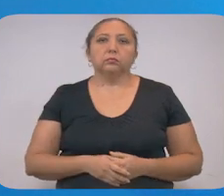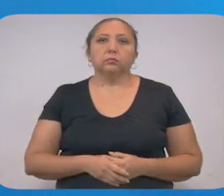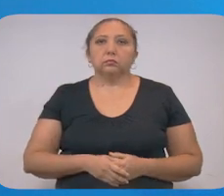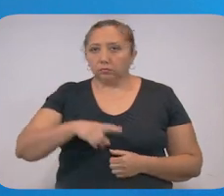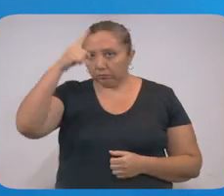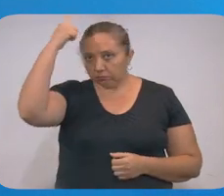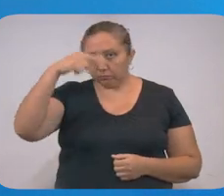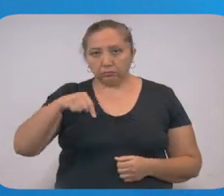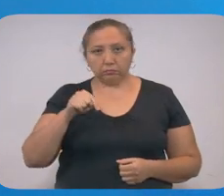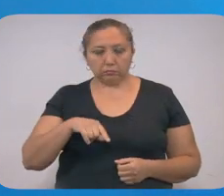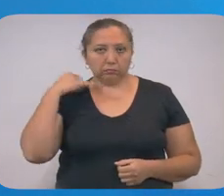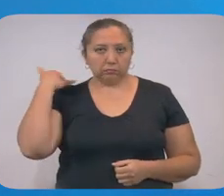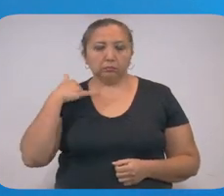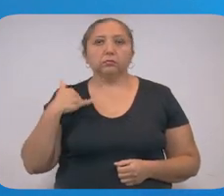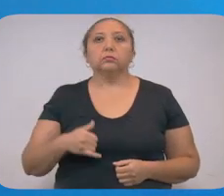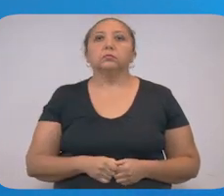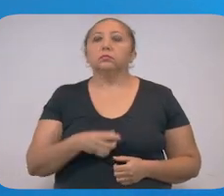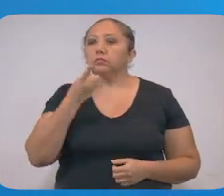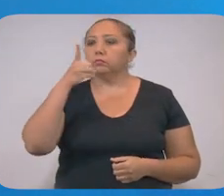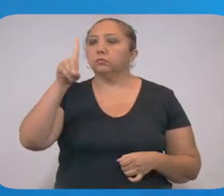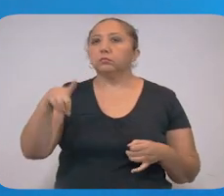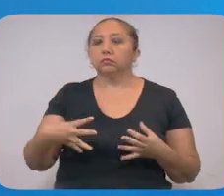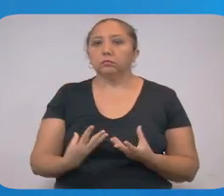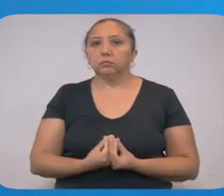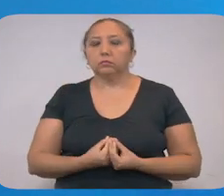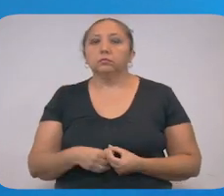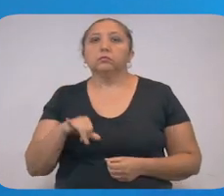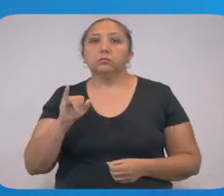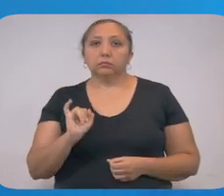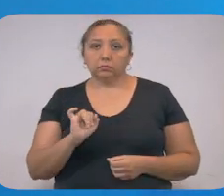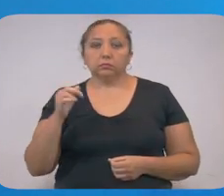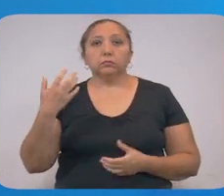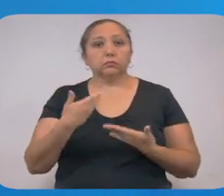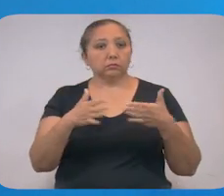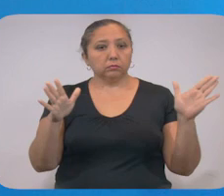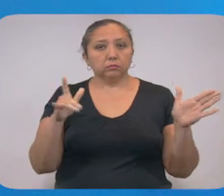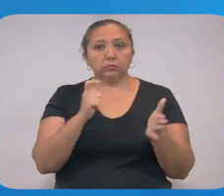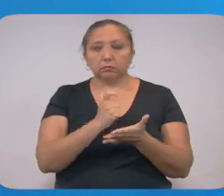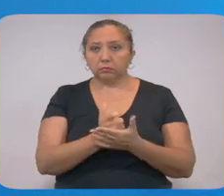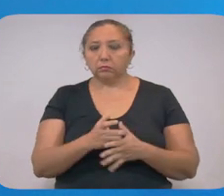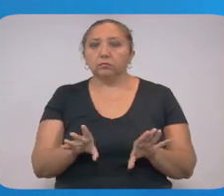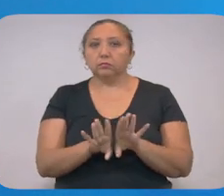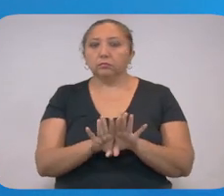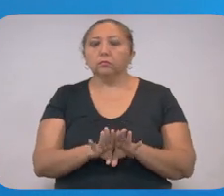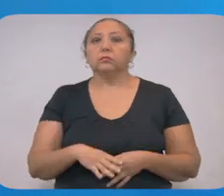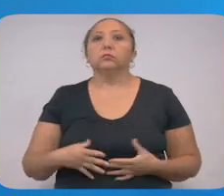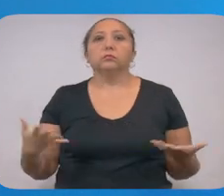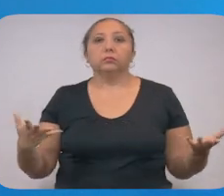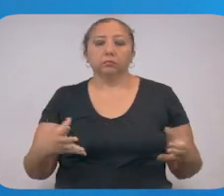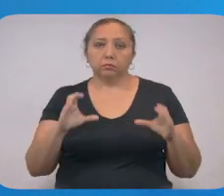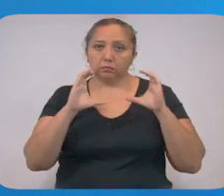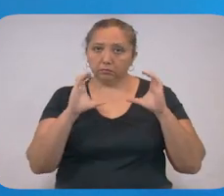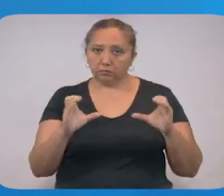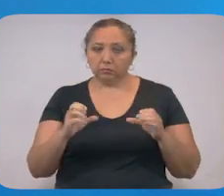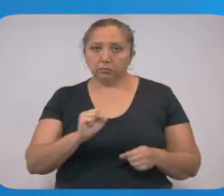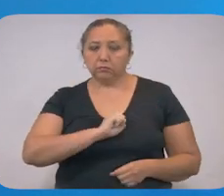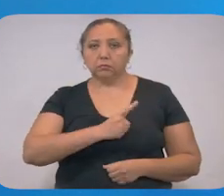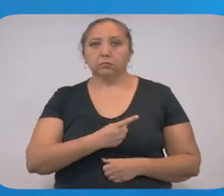para que en Yucatán los yucatecos decidamos la velocidad de nuestra reapertura económica y cómo cuidaremos nuestra salud.